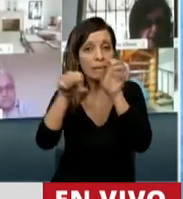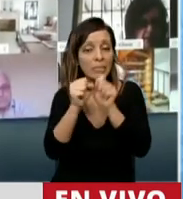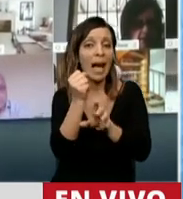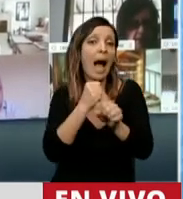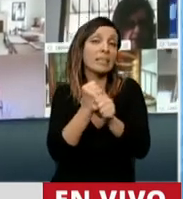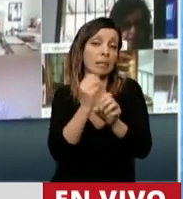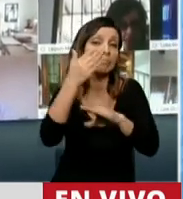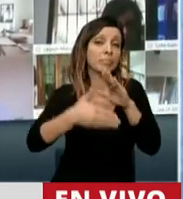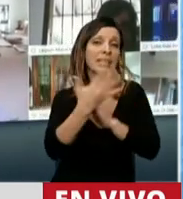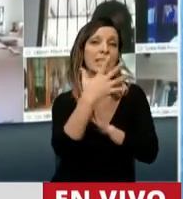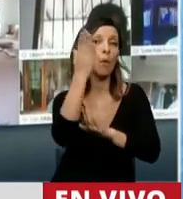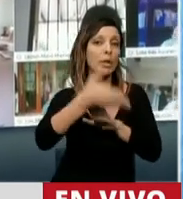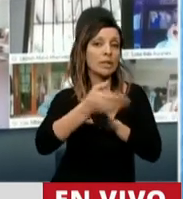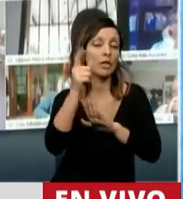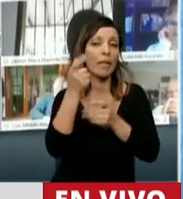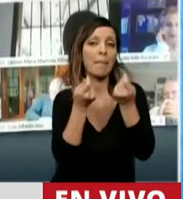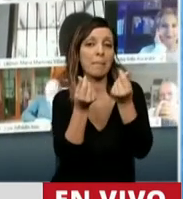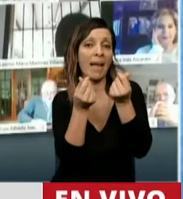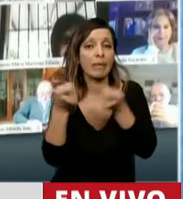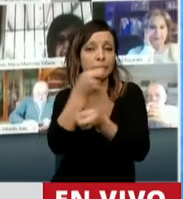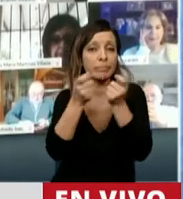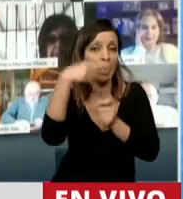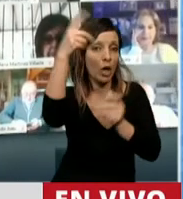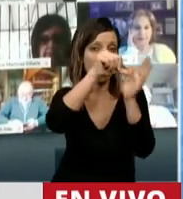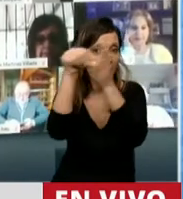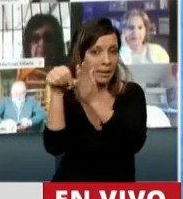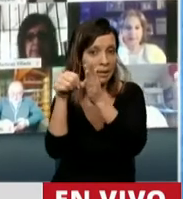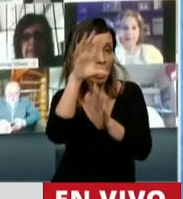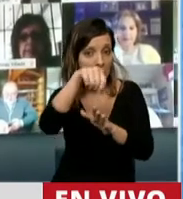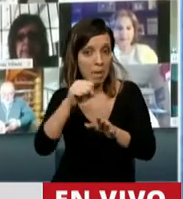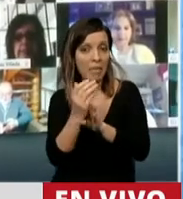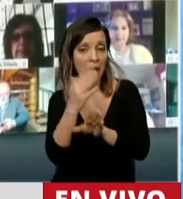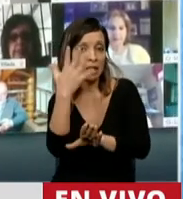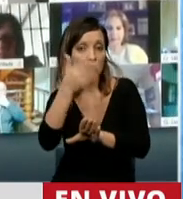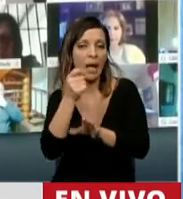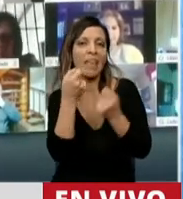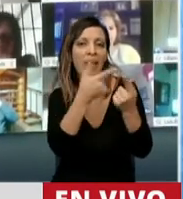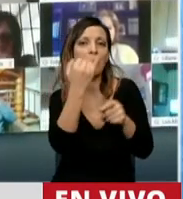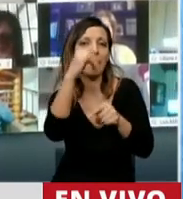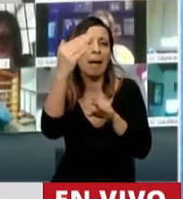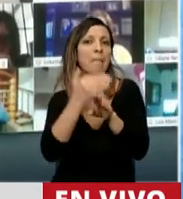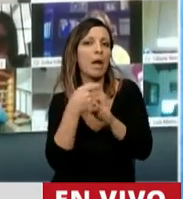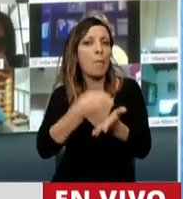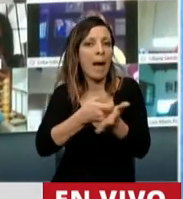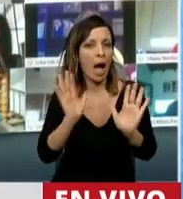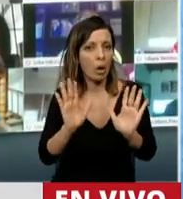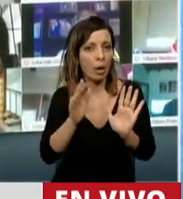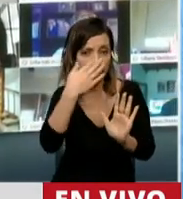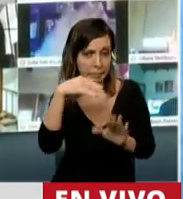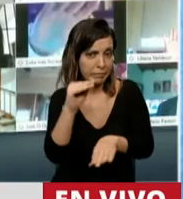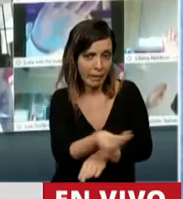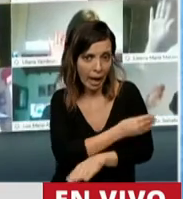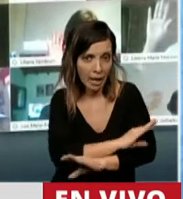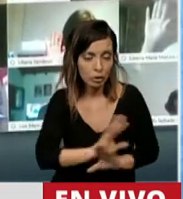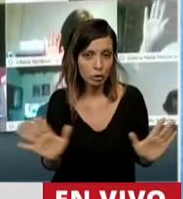sus activos en el exterior, 5%, iban a pagar menos tasa de bienes personales. Resultó un fracaso.